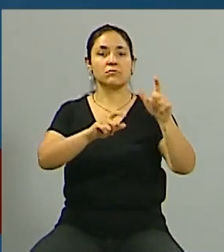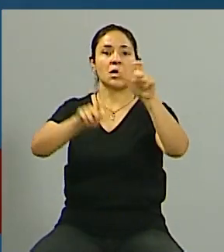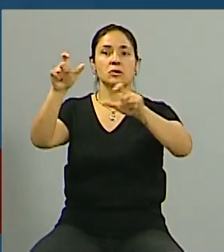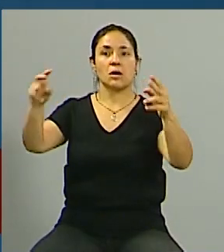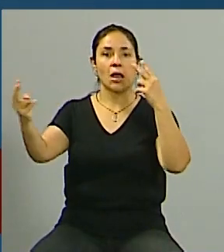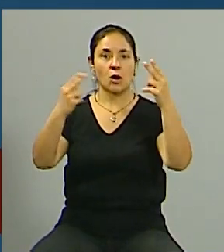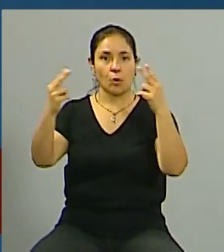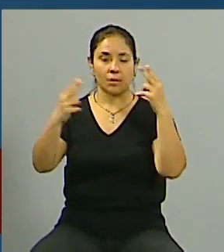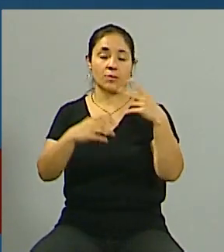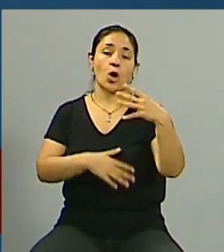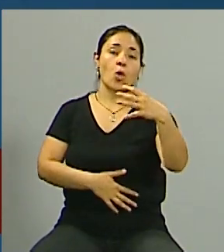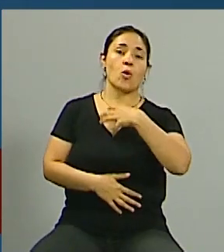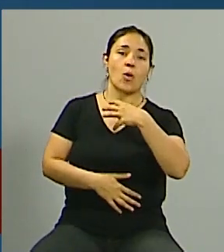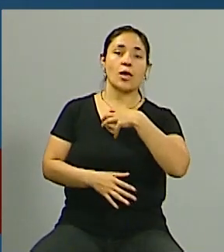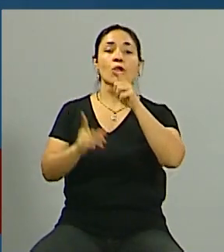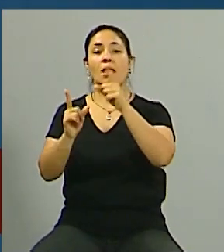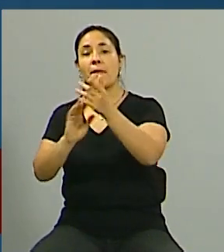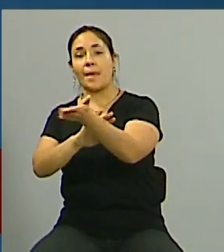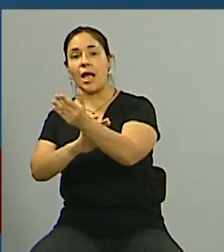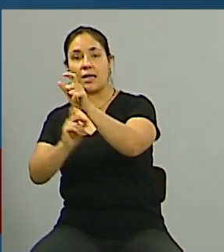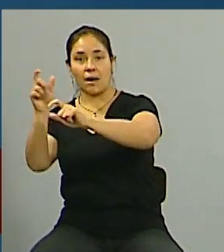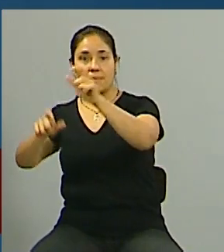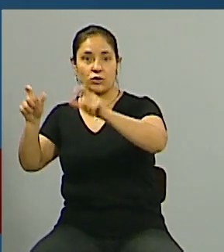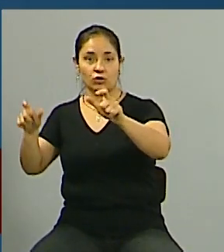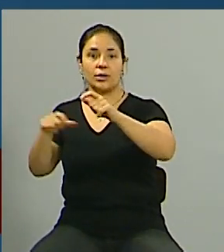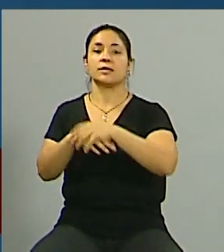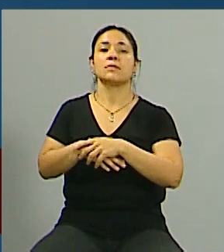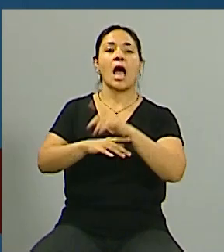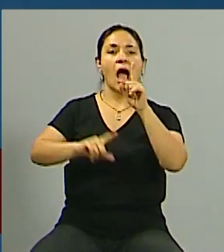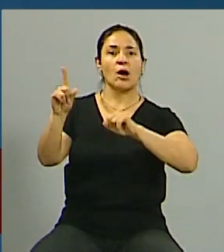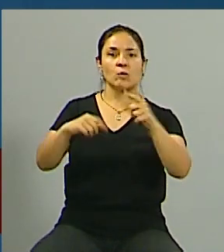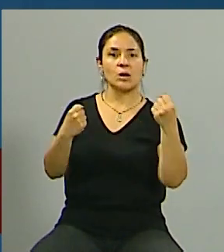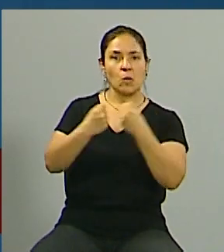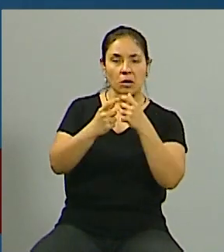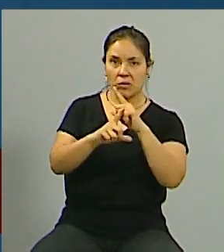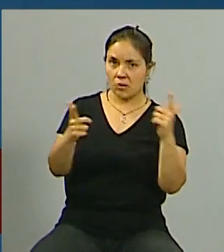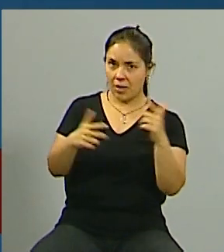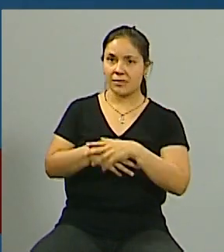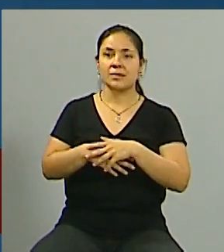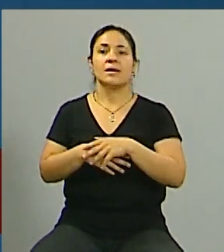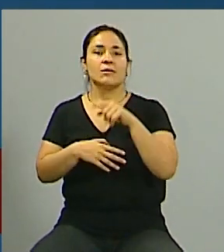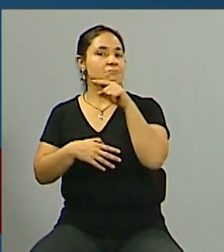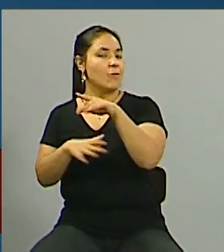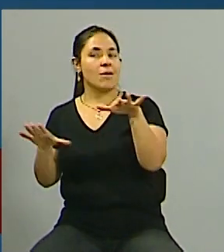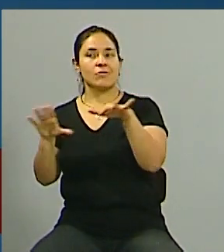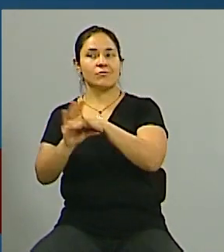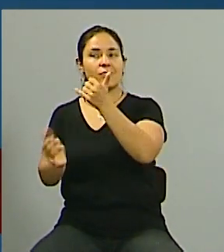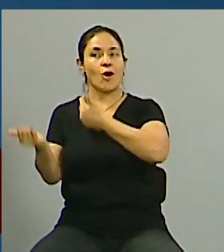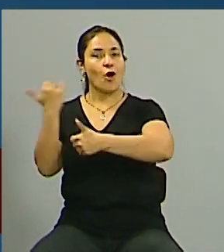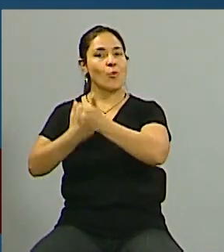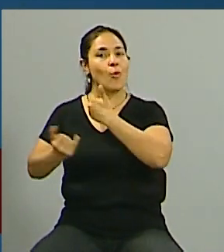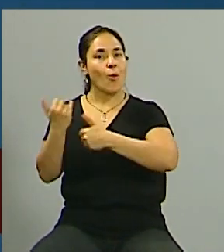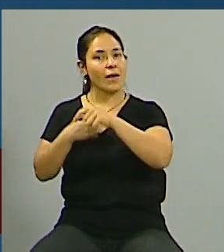esa situación, propietarios e inquilinos. Hubo algo de resistencia, Romina, yo creo que eso es la apropiada para definirnos